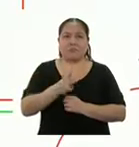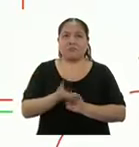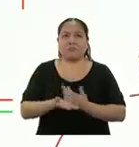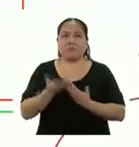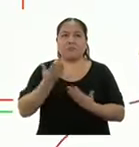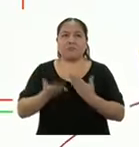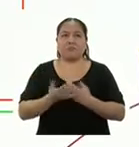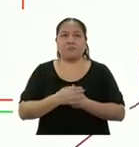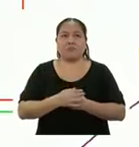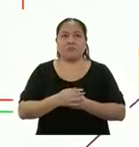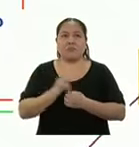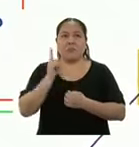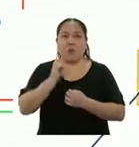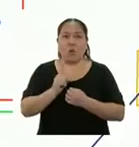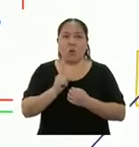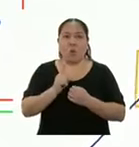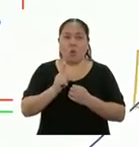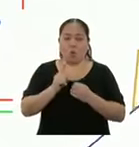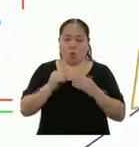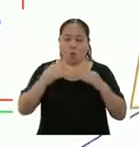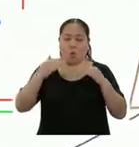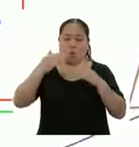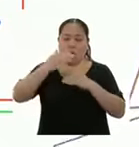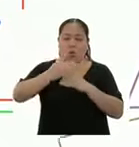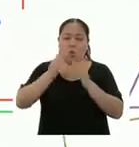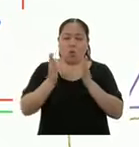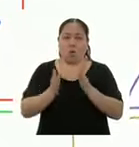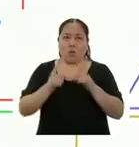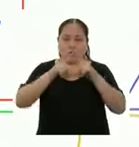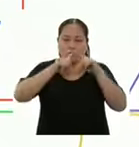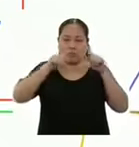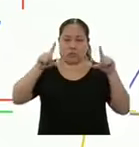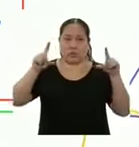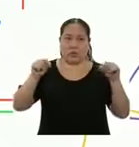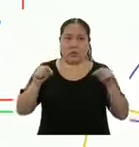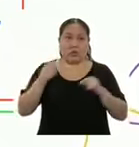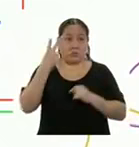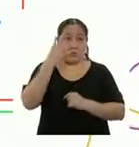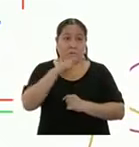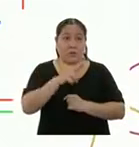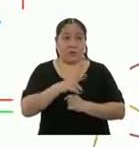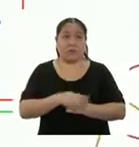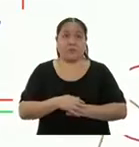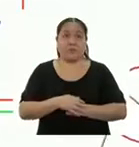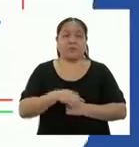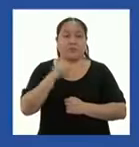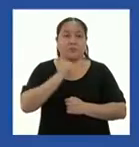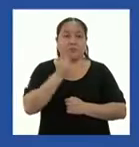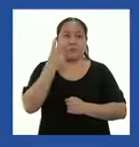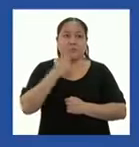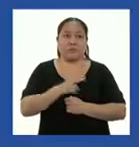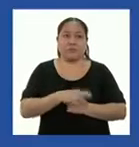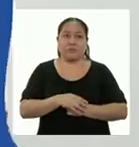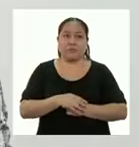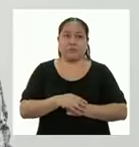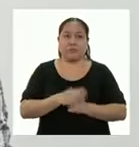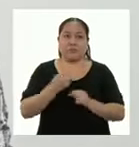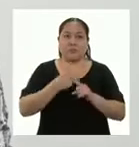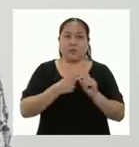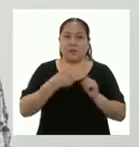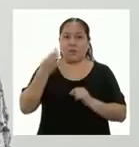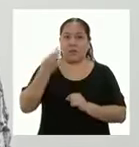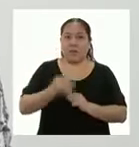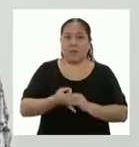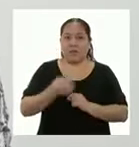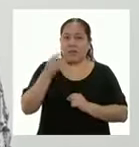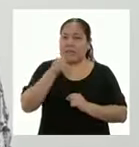conformado por un cuadrado y un rectángulo. ¿Los ven? Sí, los veo. Pero en verdad, esta